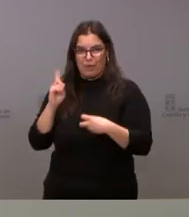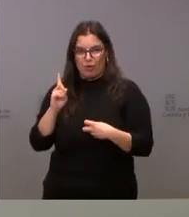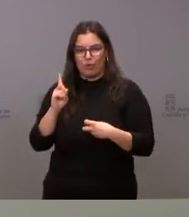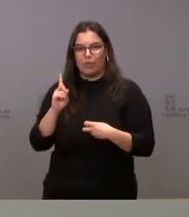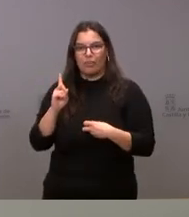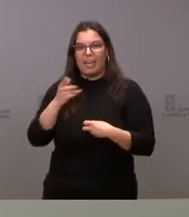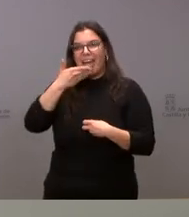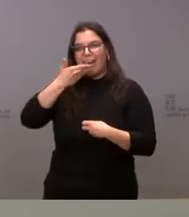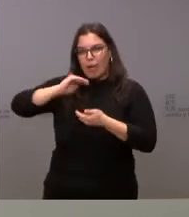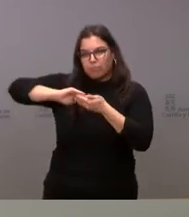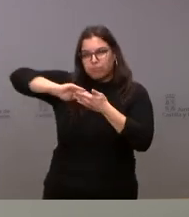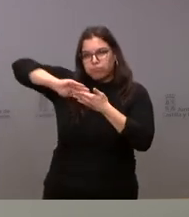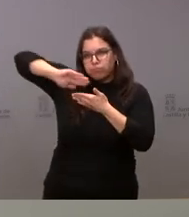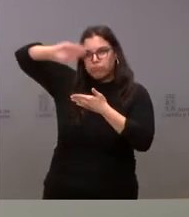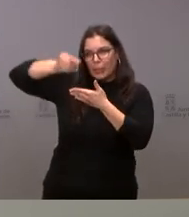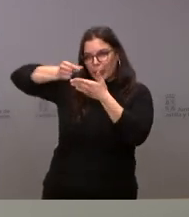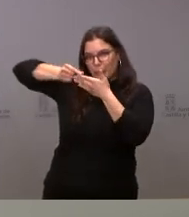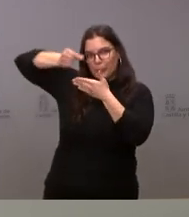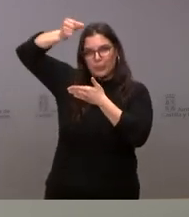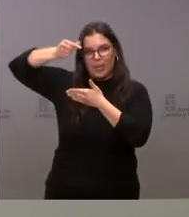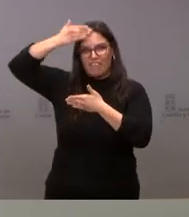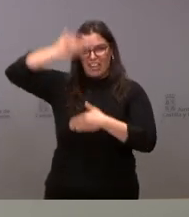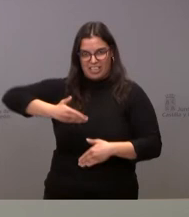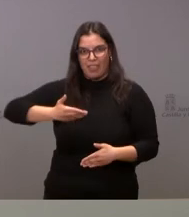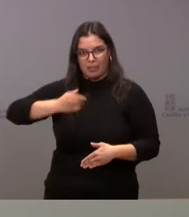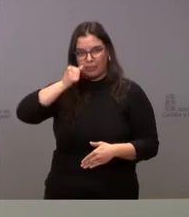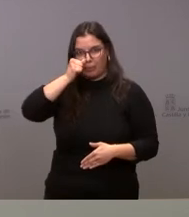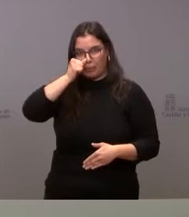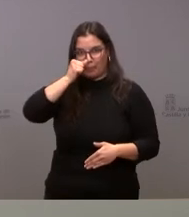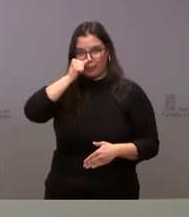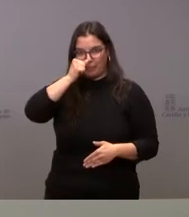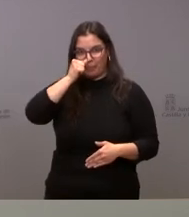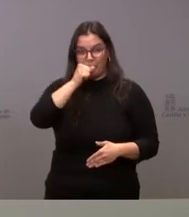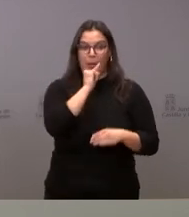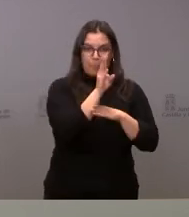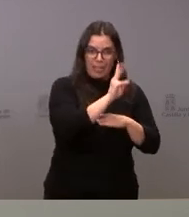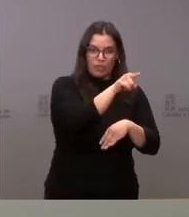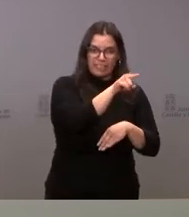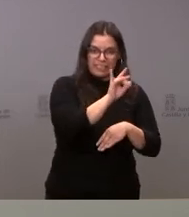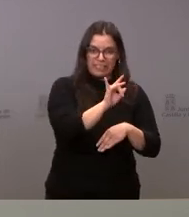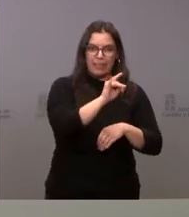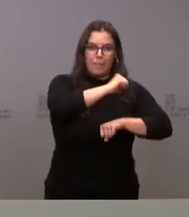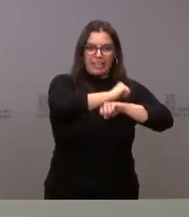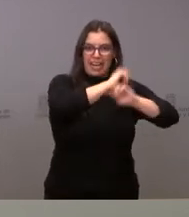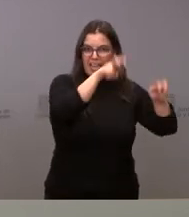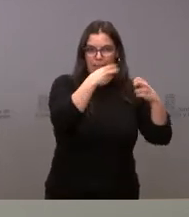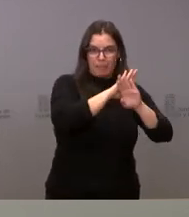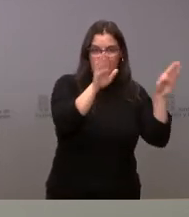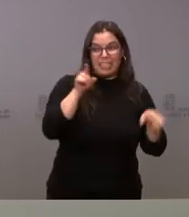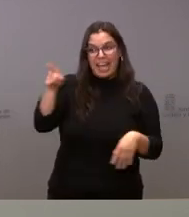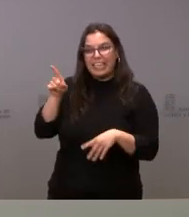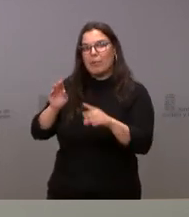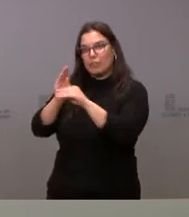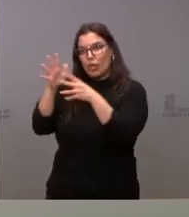no estamos hablando solo de un cambio de ventanas como usted plantea que ocurre en Valladolid sino de una inversión estructural